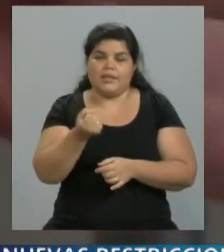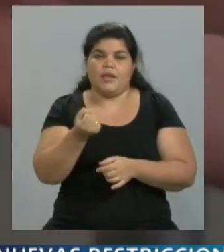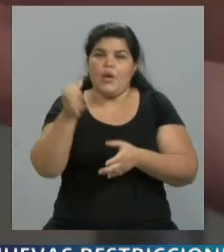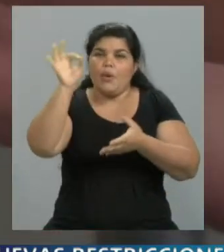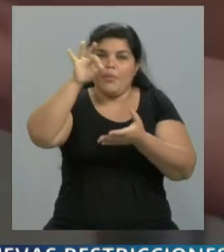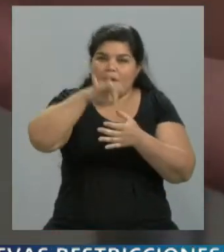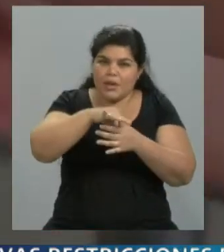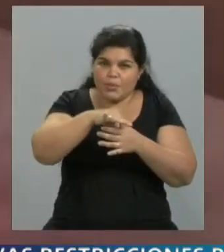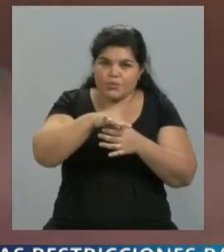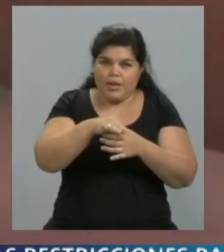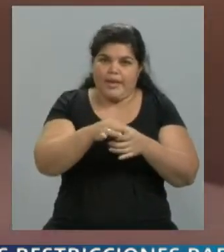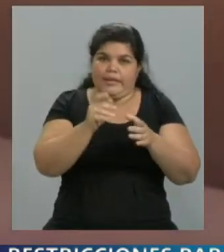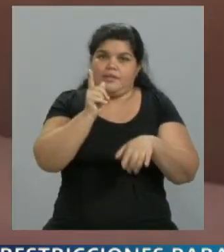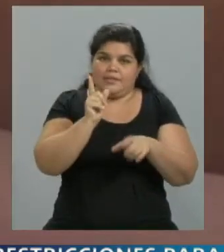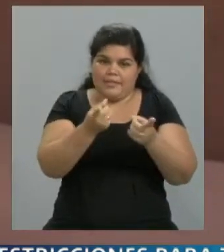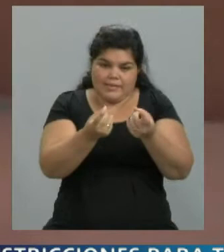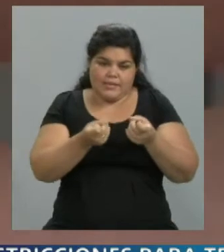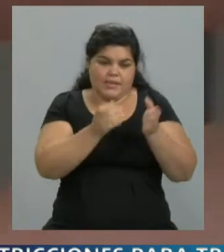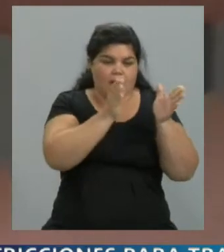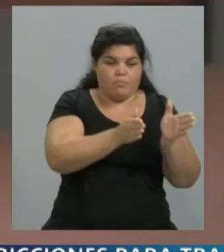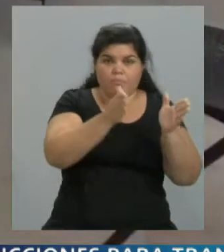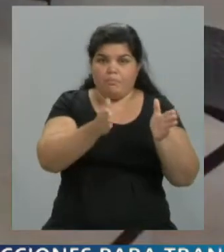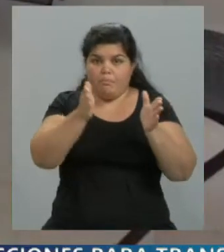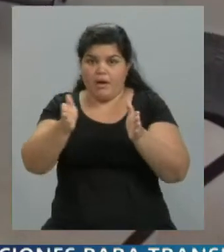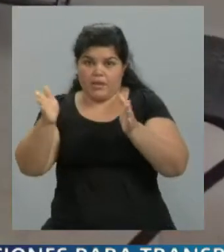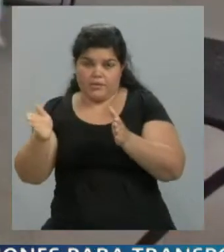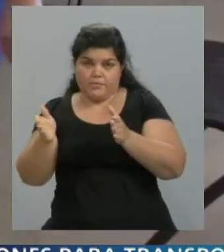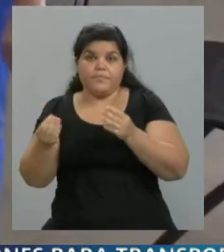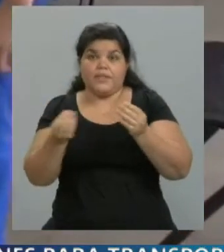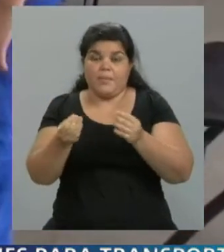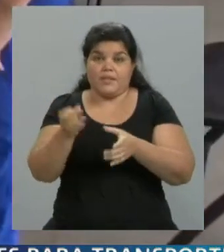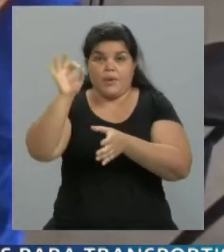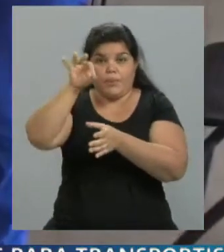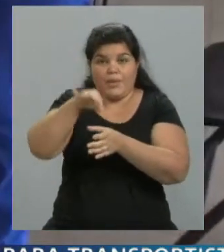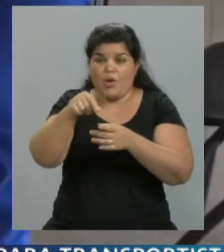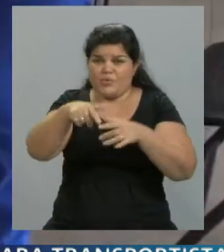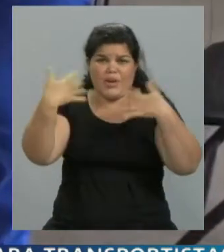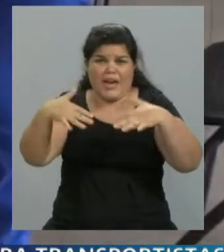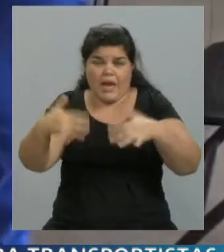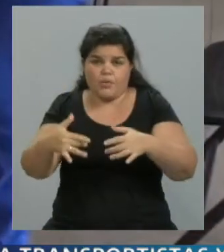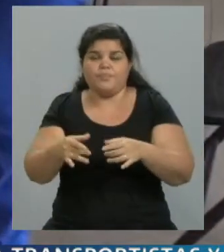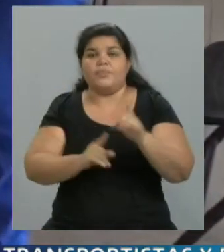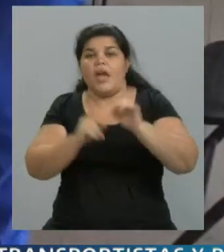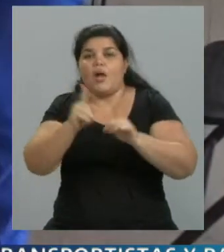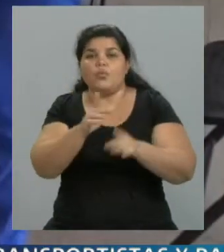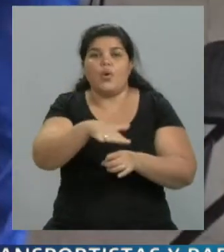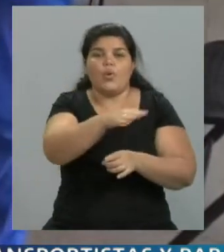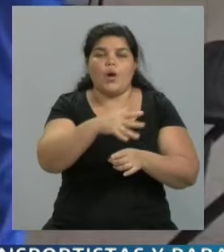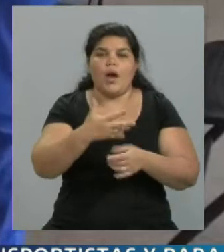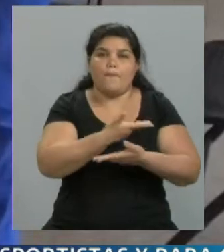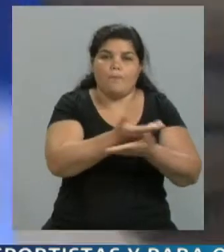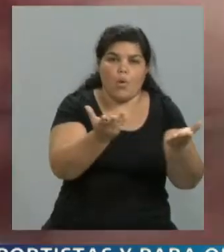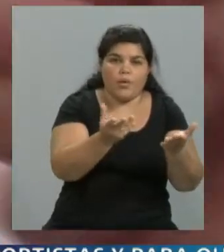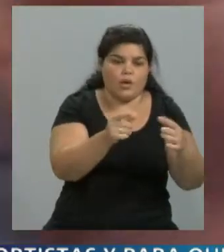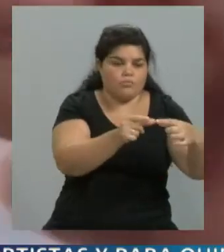caros, por lo tanto se hace como random, se toman algunos PCR en el Instituto de Salud Pública y se